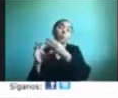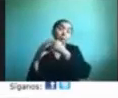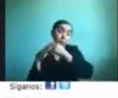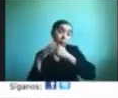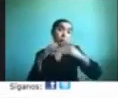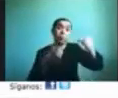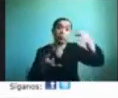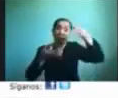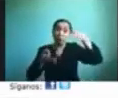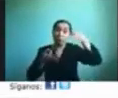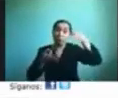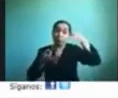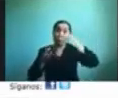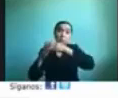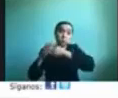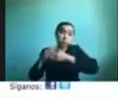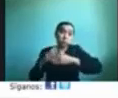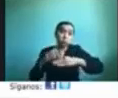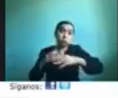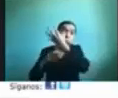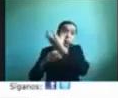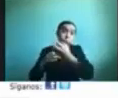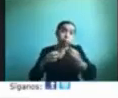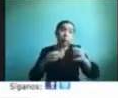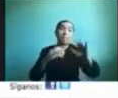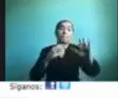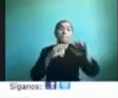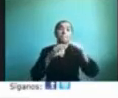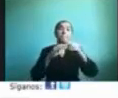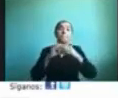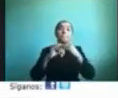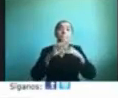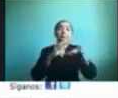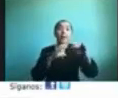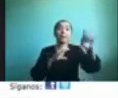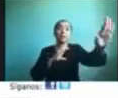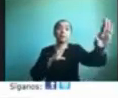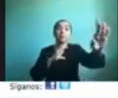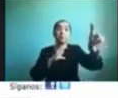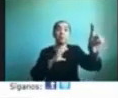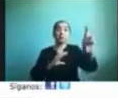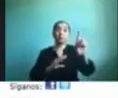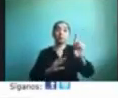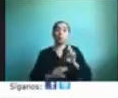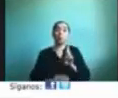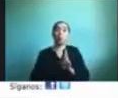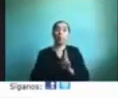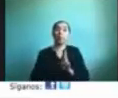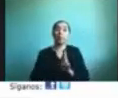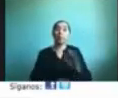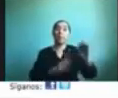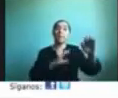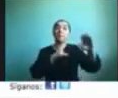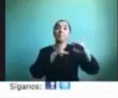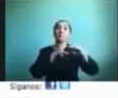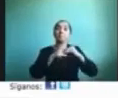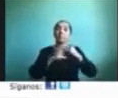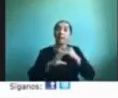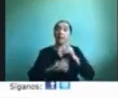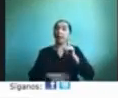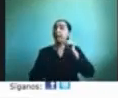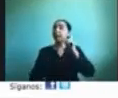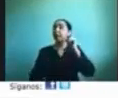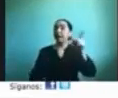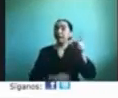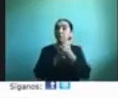a audio metemos nuestro email y en el email nos van a devolver un correo con el archivo en audio de lo que le